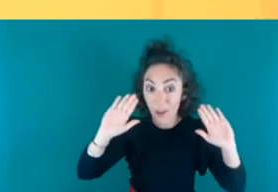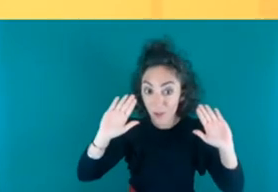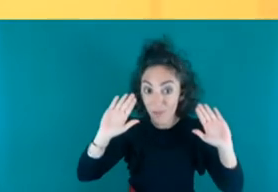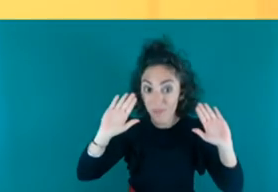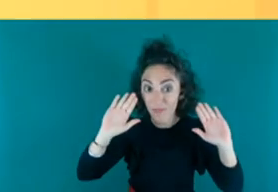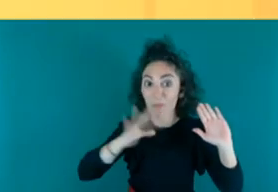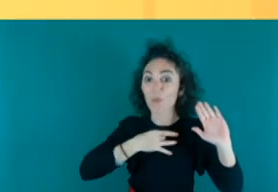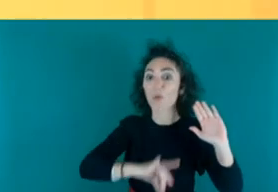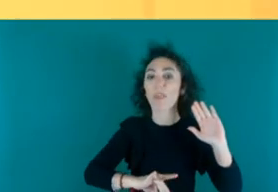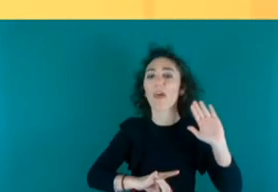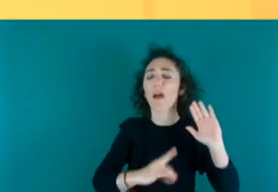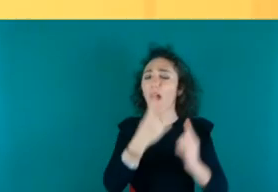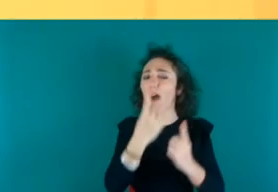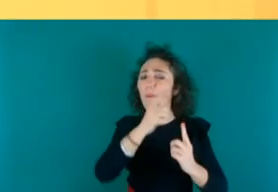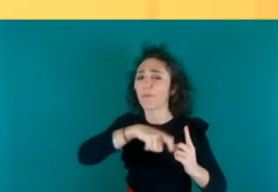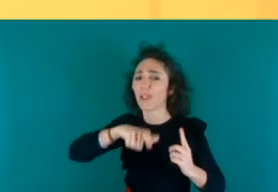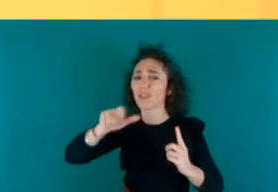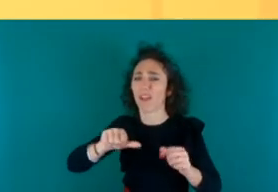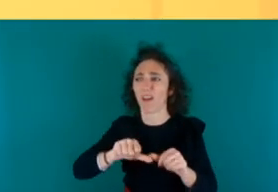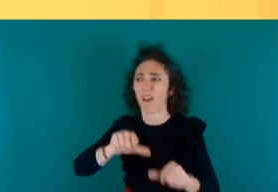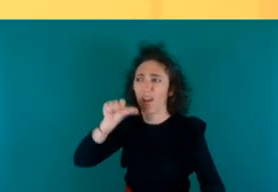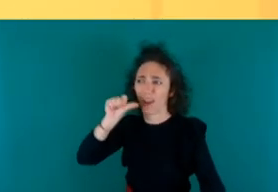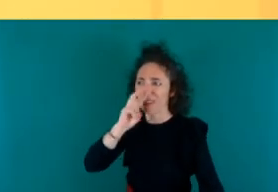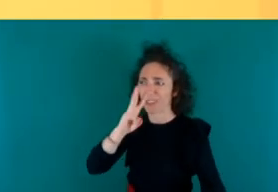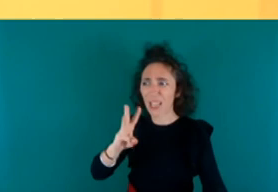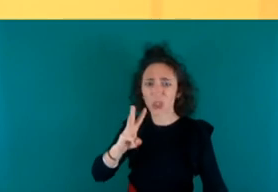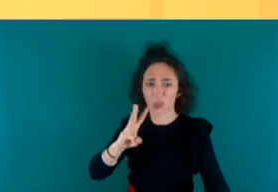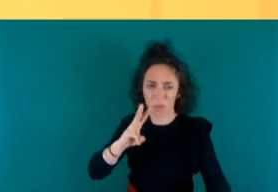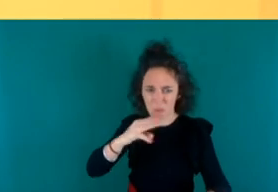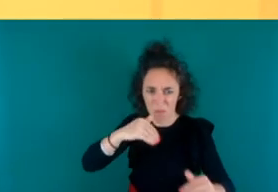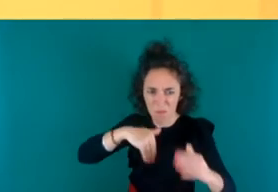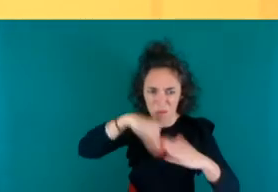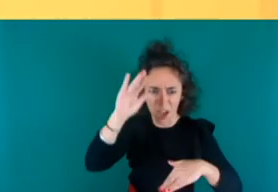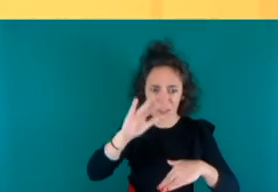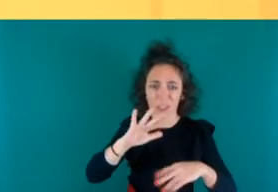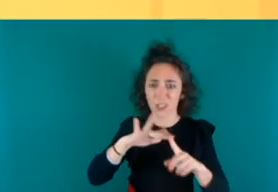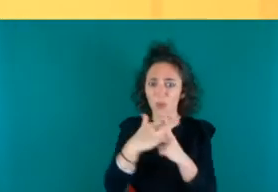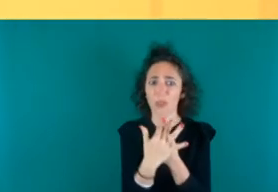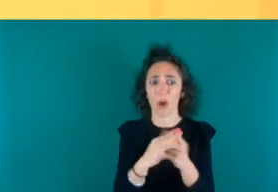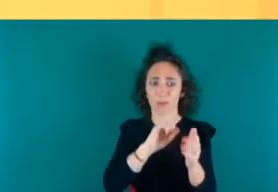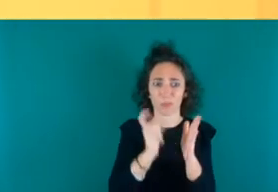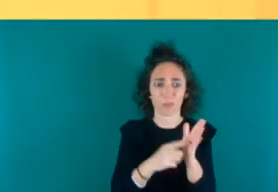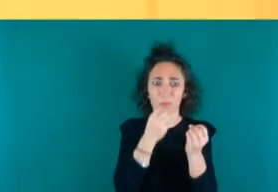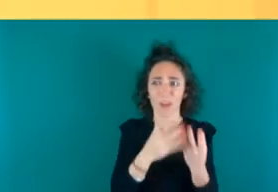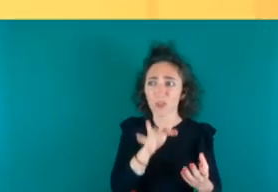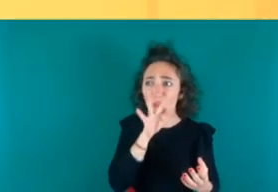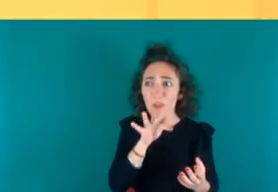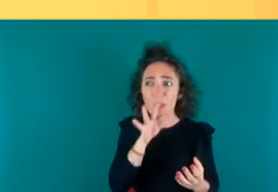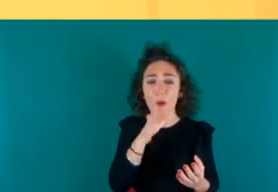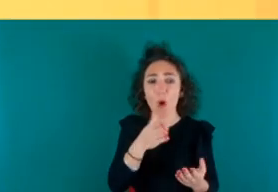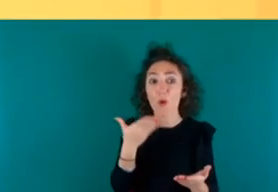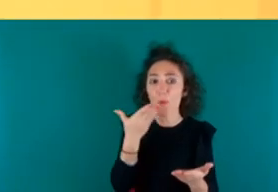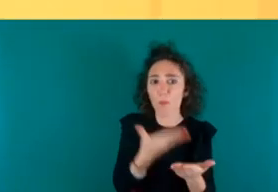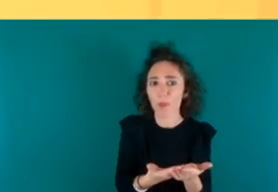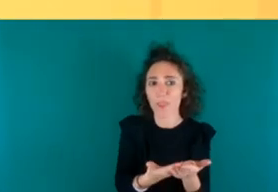podemos encontrar con personas que llevan muchísimo más de tres años sin regularizar su situación porque como requisito les piden un